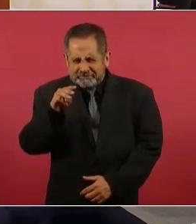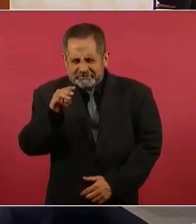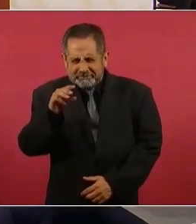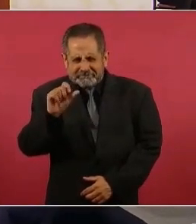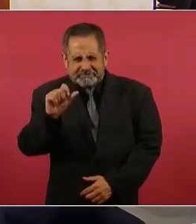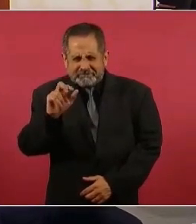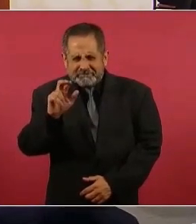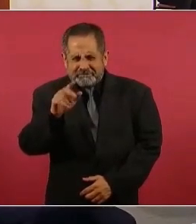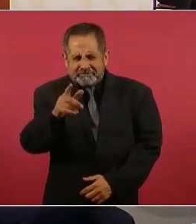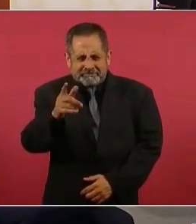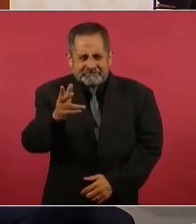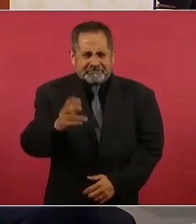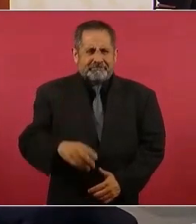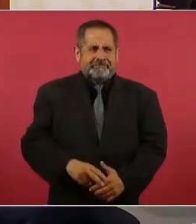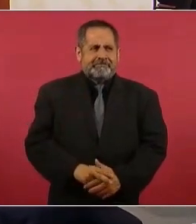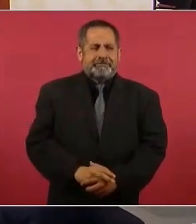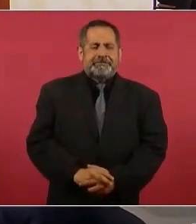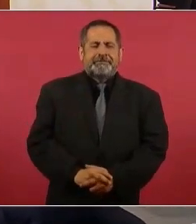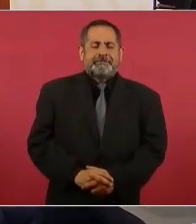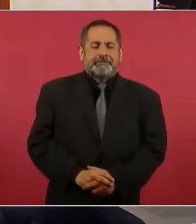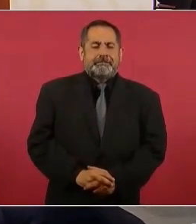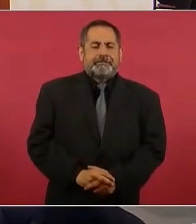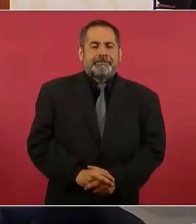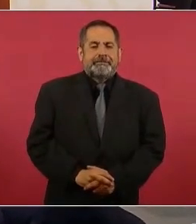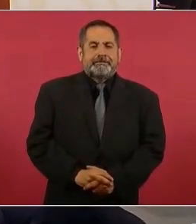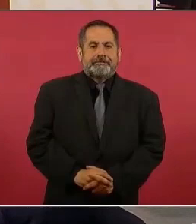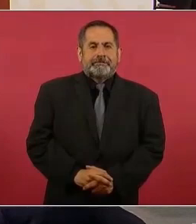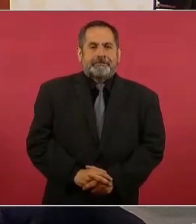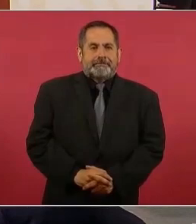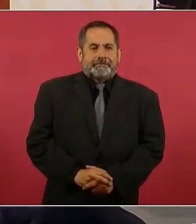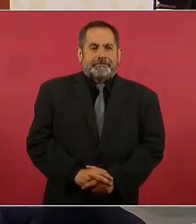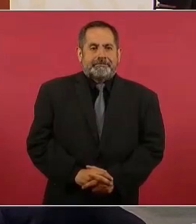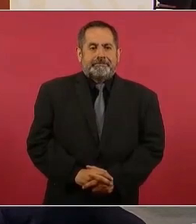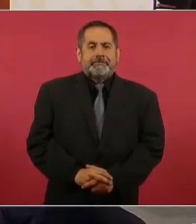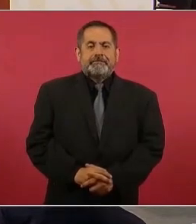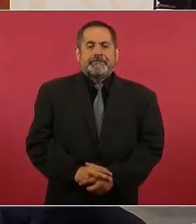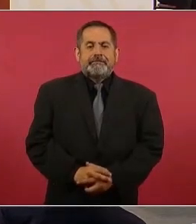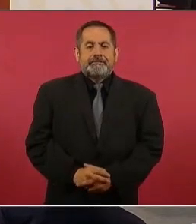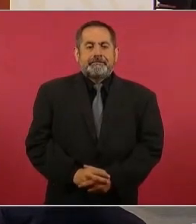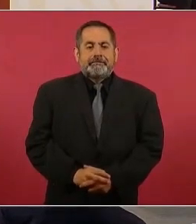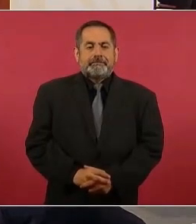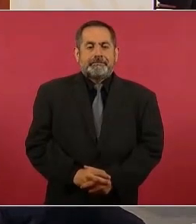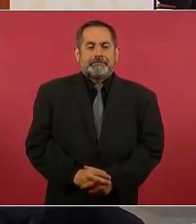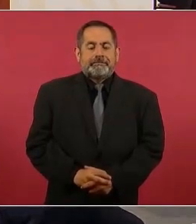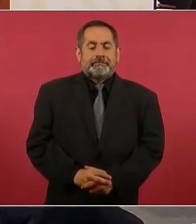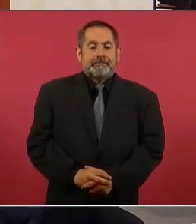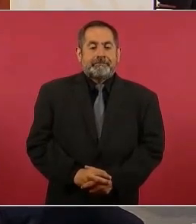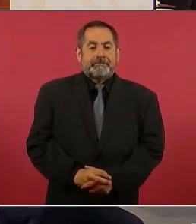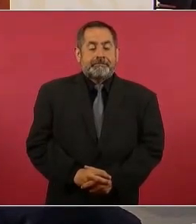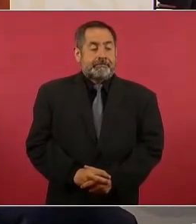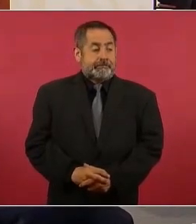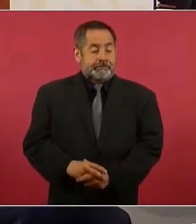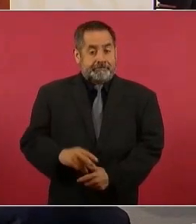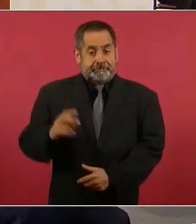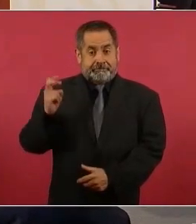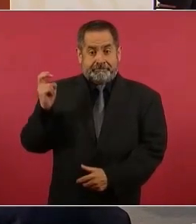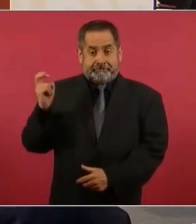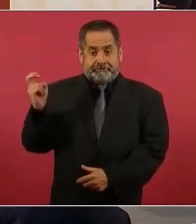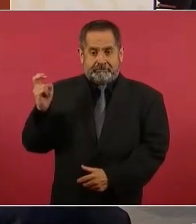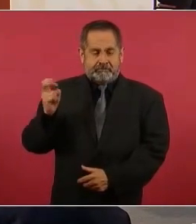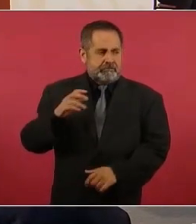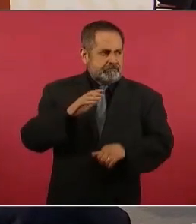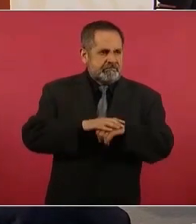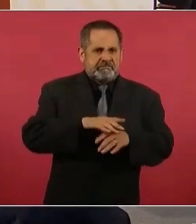es de los más